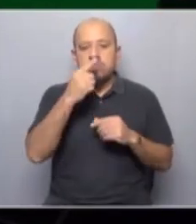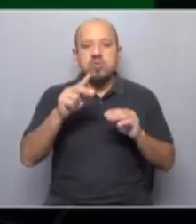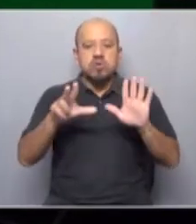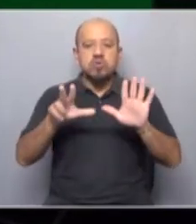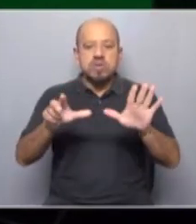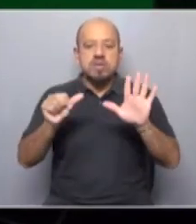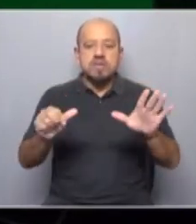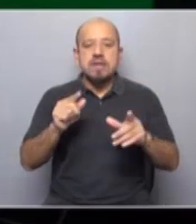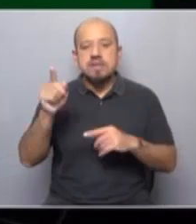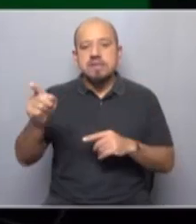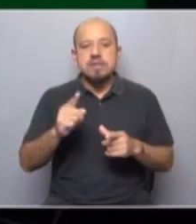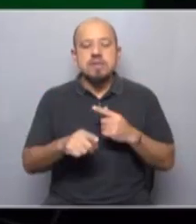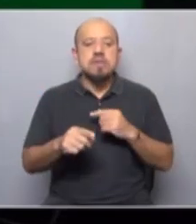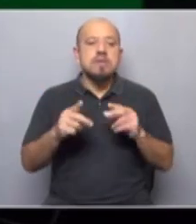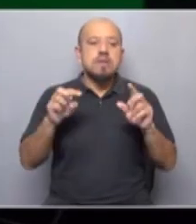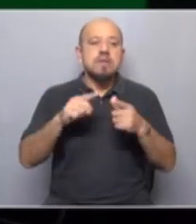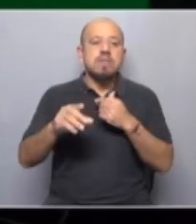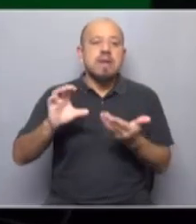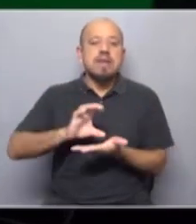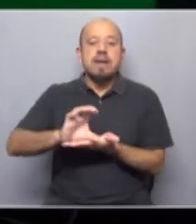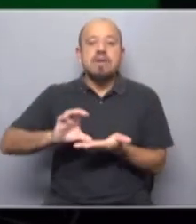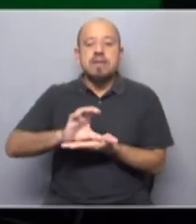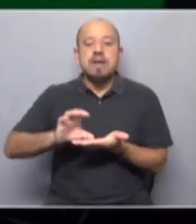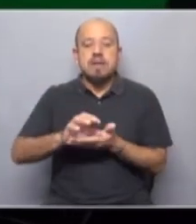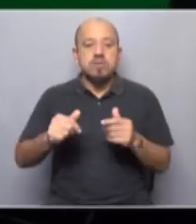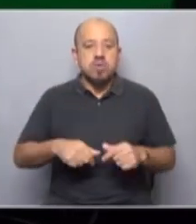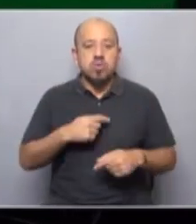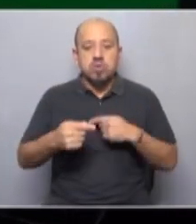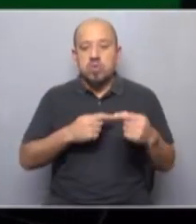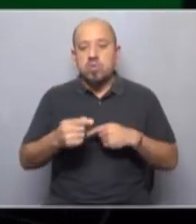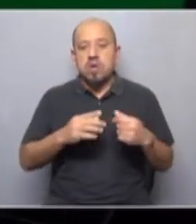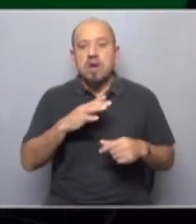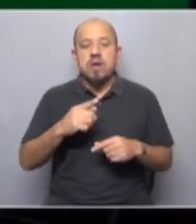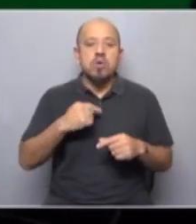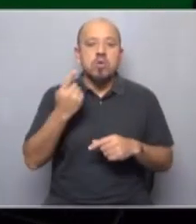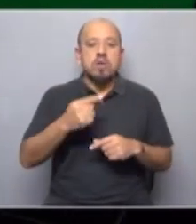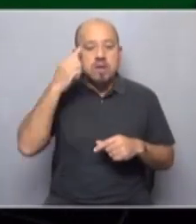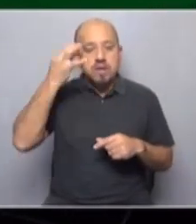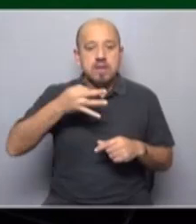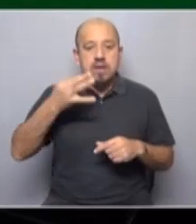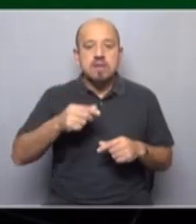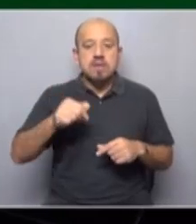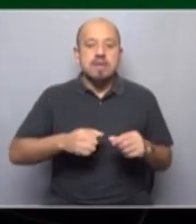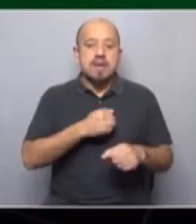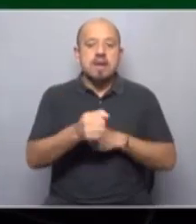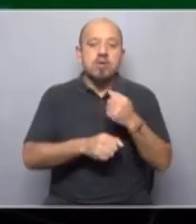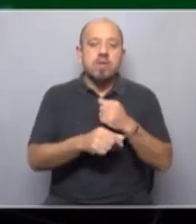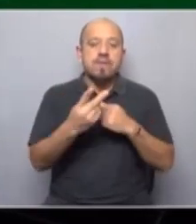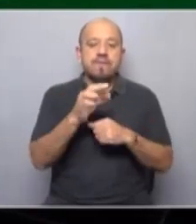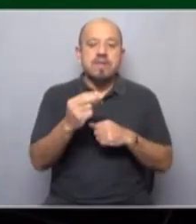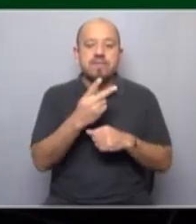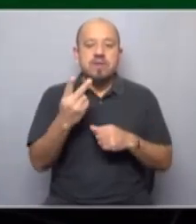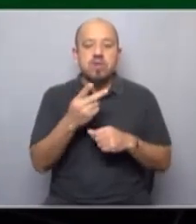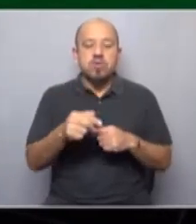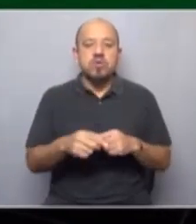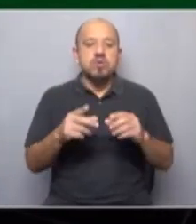fundamentalmente a cuestiones vinculadas al capitalismo y sigue vigente, hay otras realidades en el 2022 que siguen marcando el mundo del